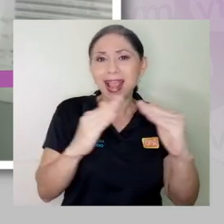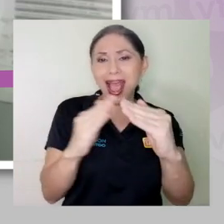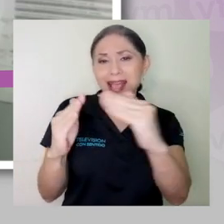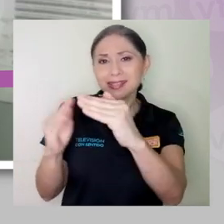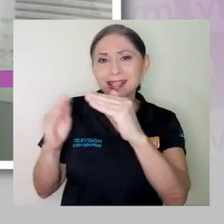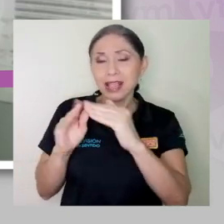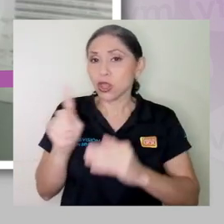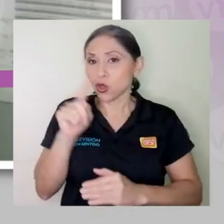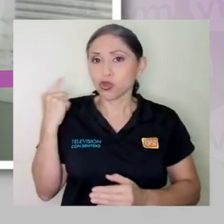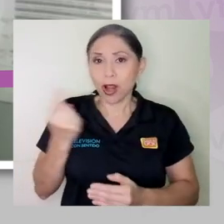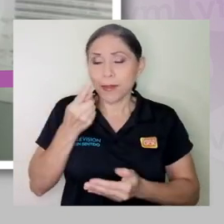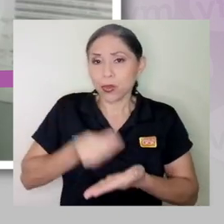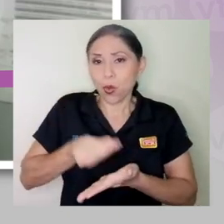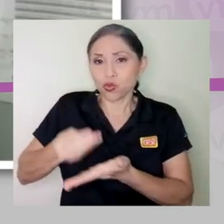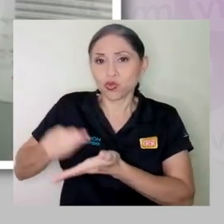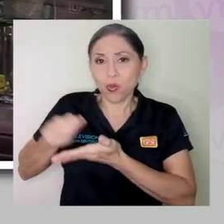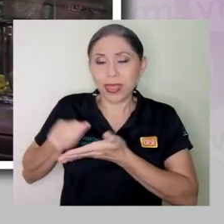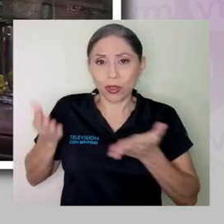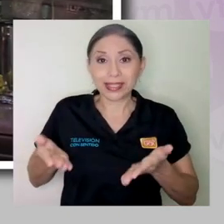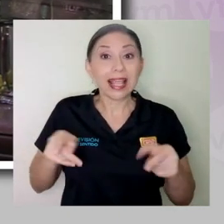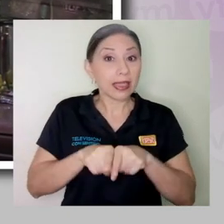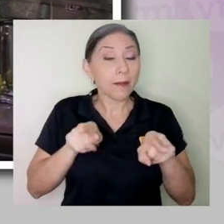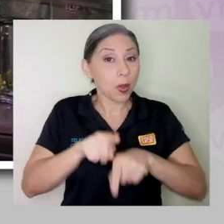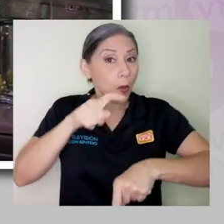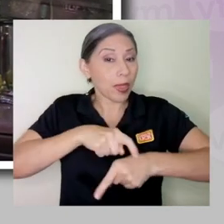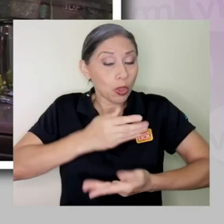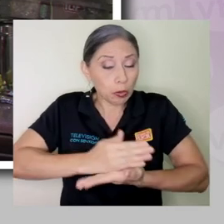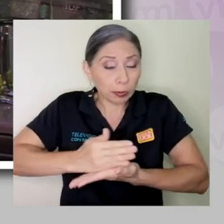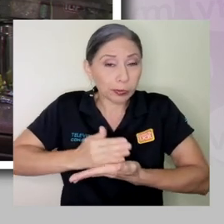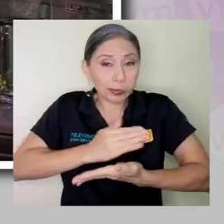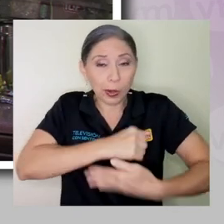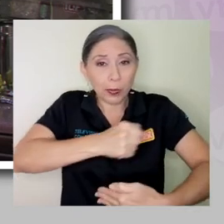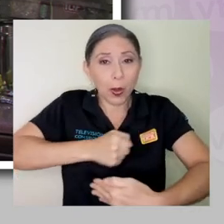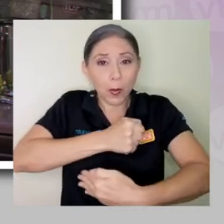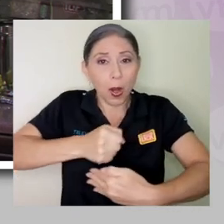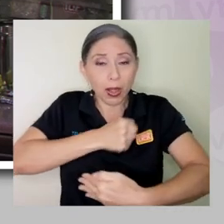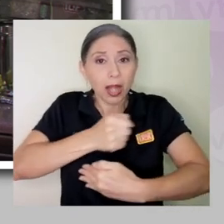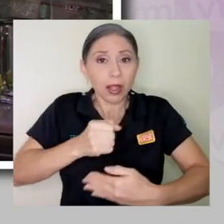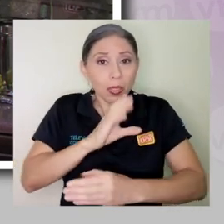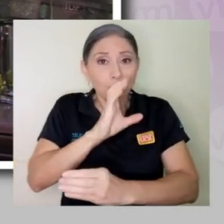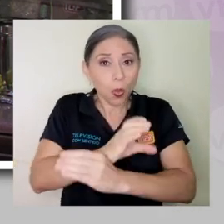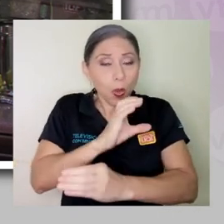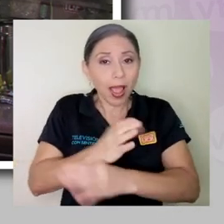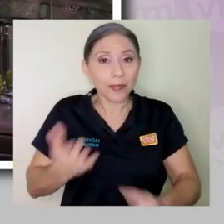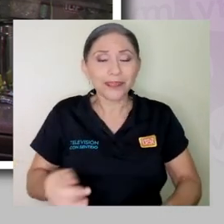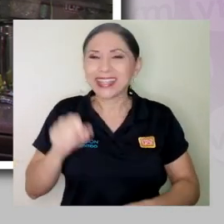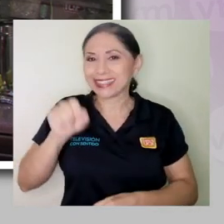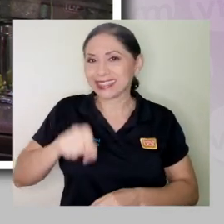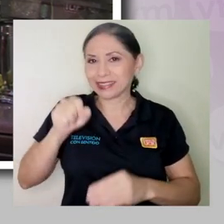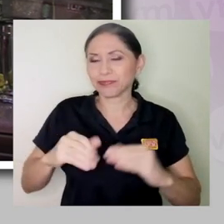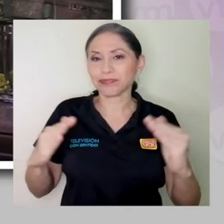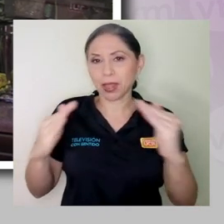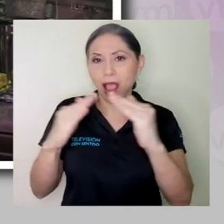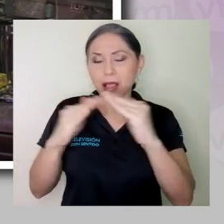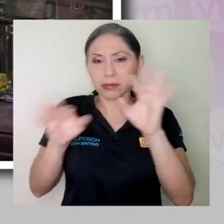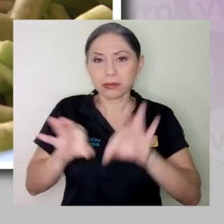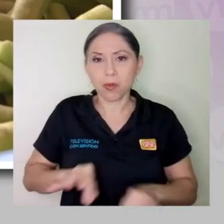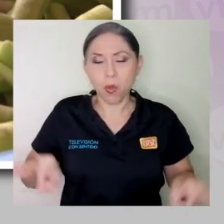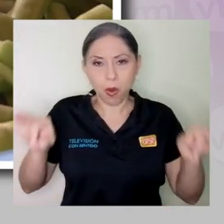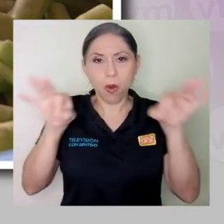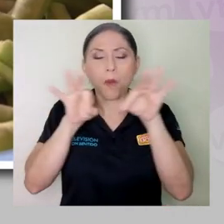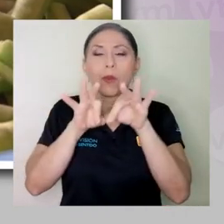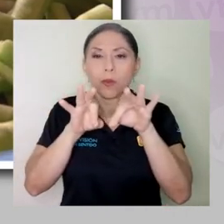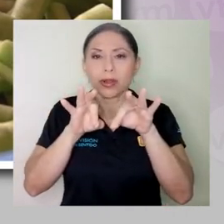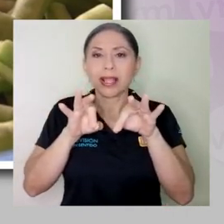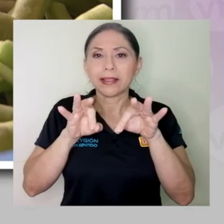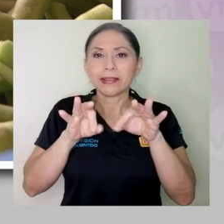a la hora de la preparación de los alimentos, también, ¿verdad? Tener ese cuidado. Sí, en las casas es muy importante. Toda esa